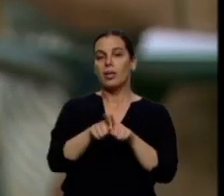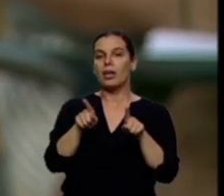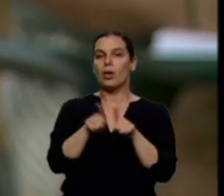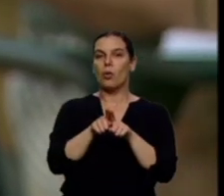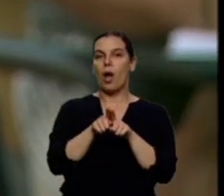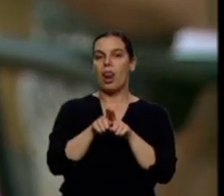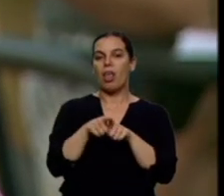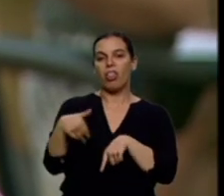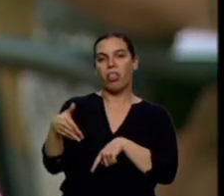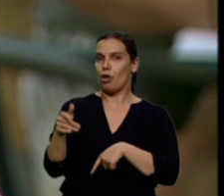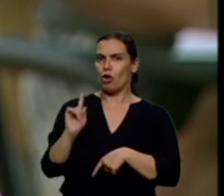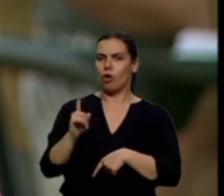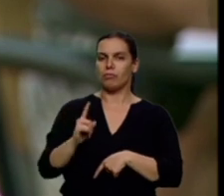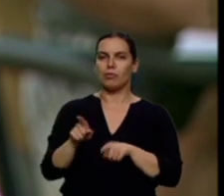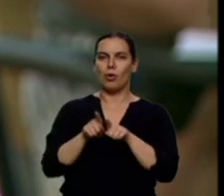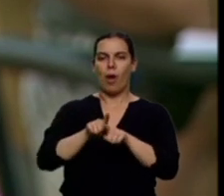expresa con voz propia.